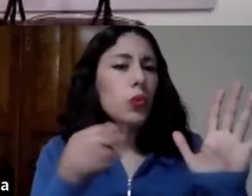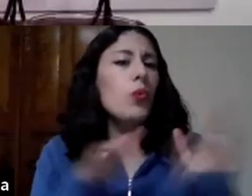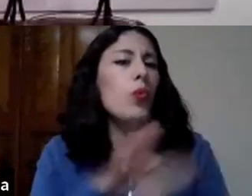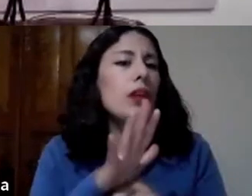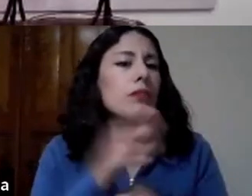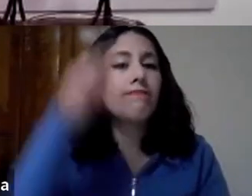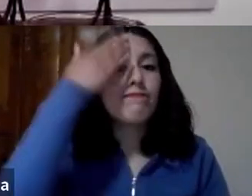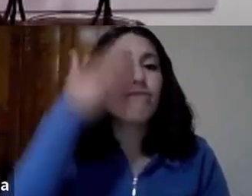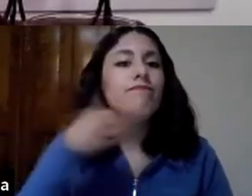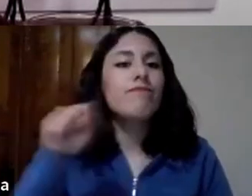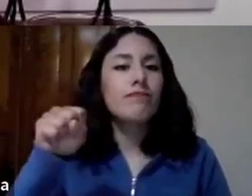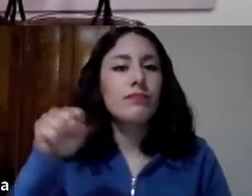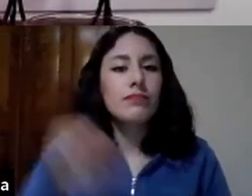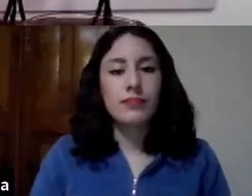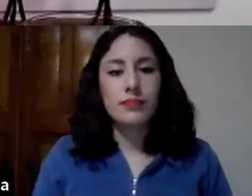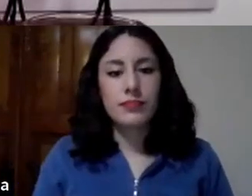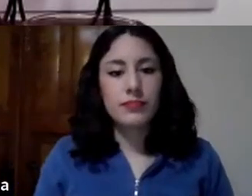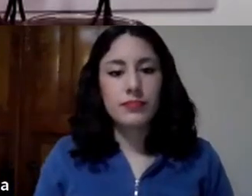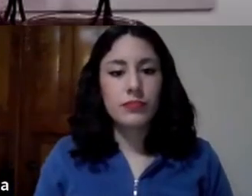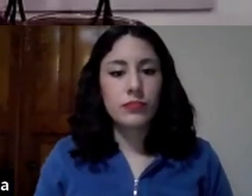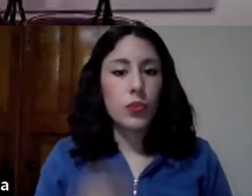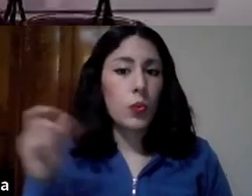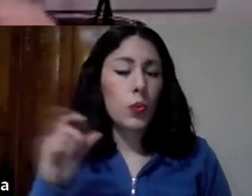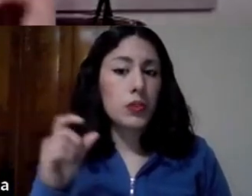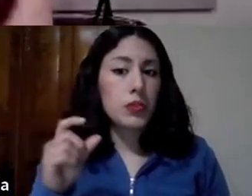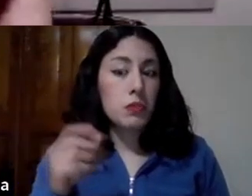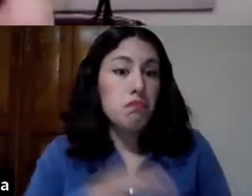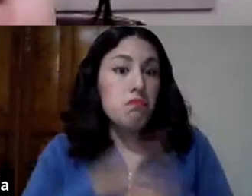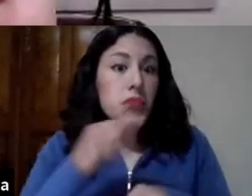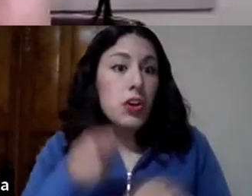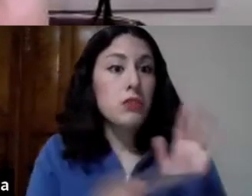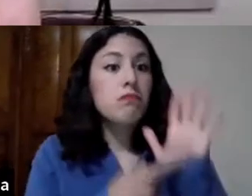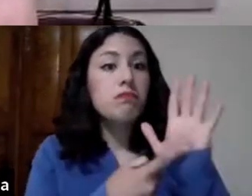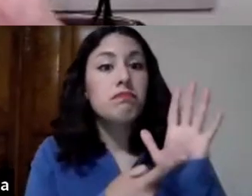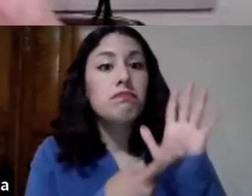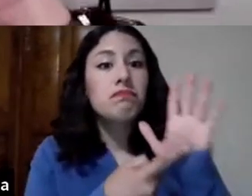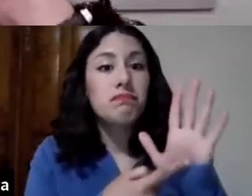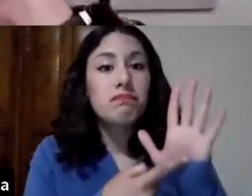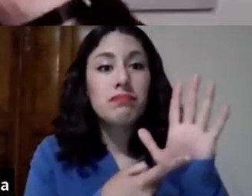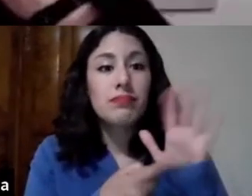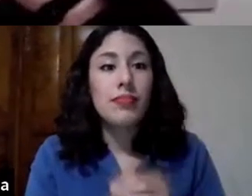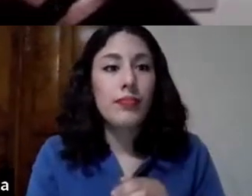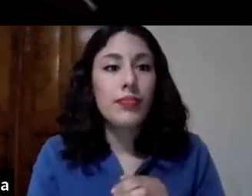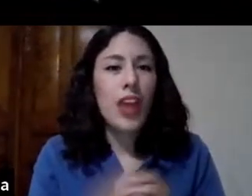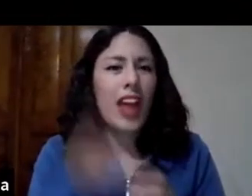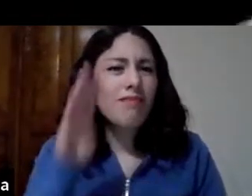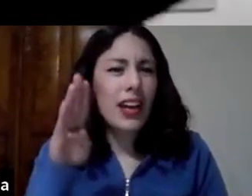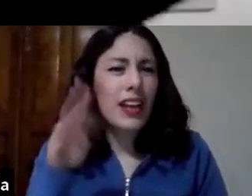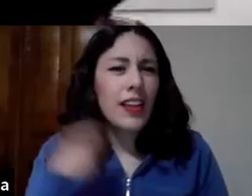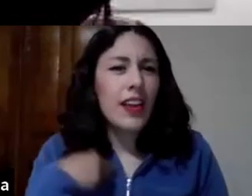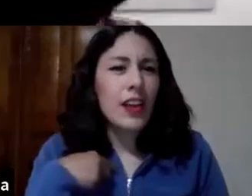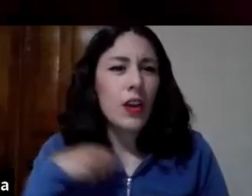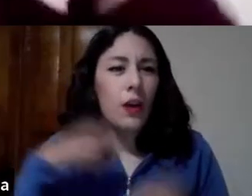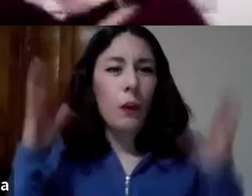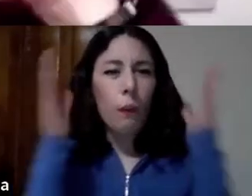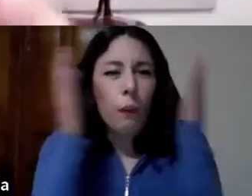ofrecer, con lo que traigo y entre más me presento yo me voy haciendo como de una máscara ¿no?